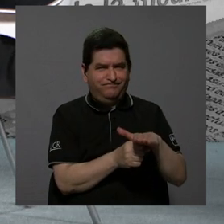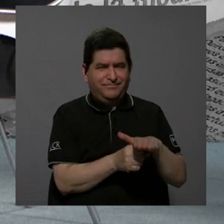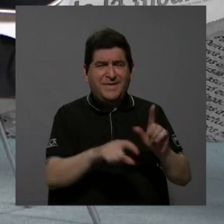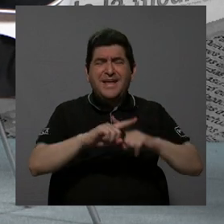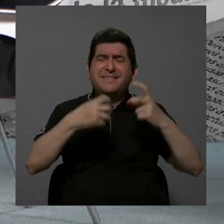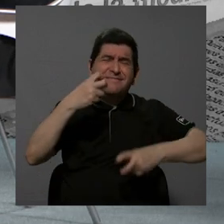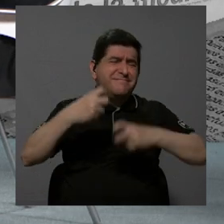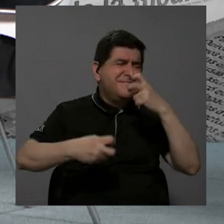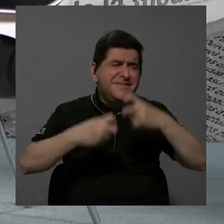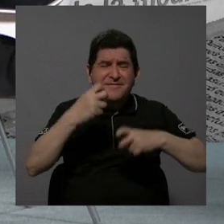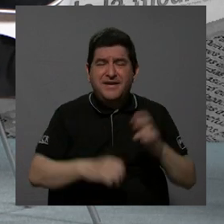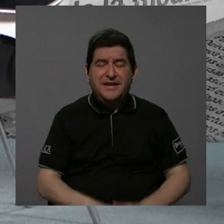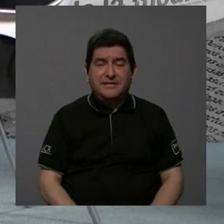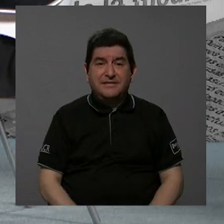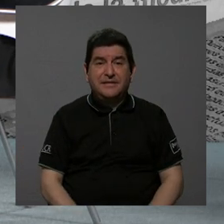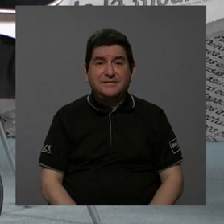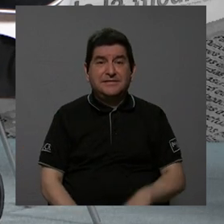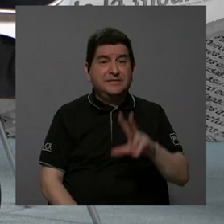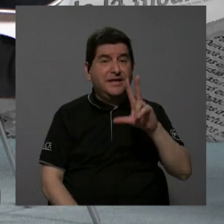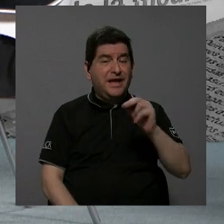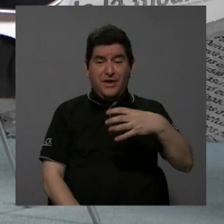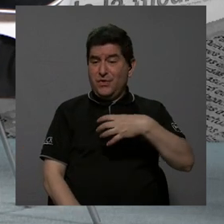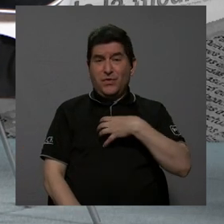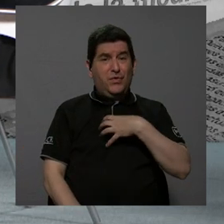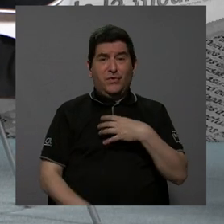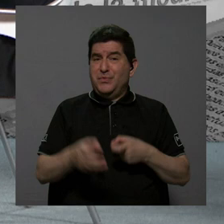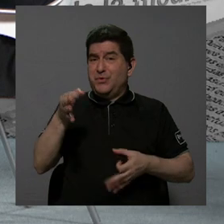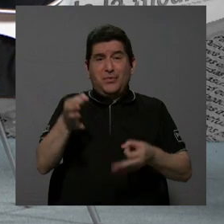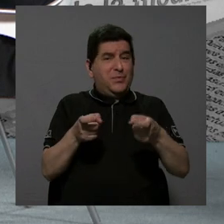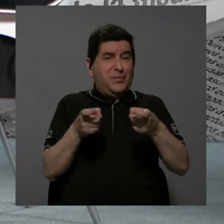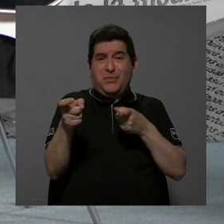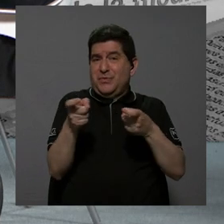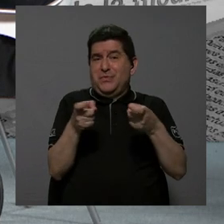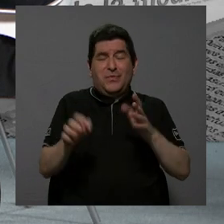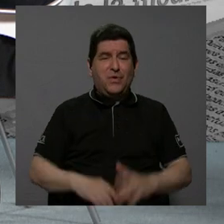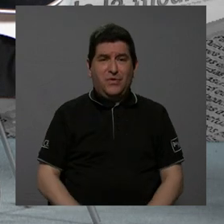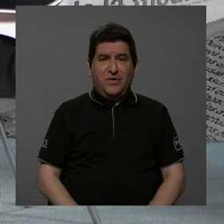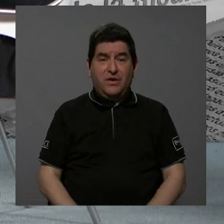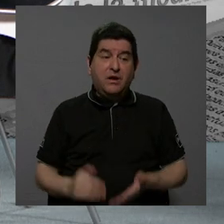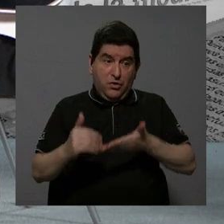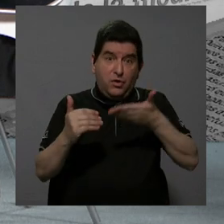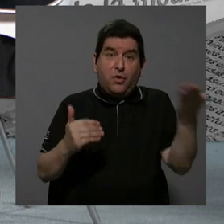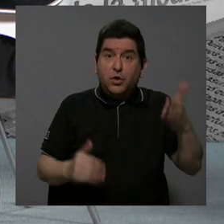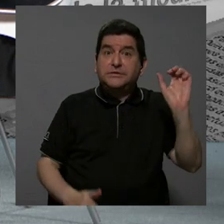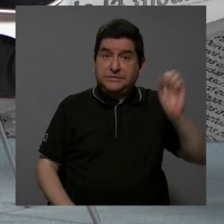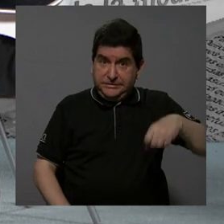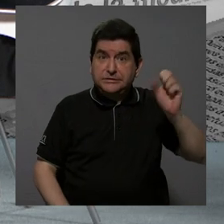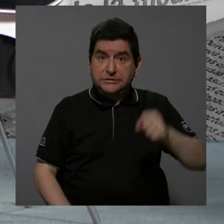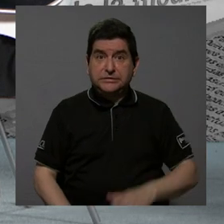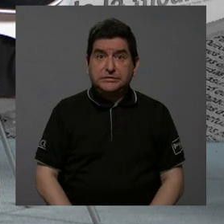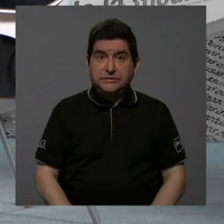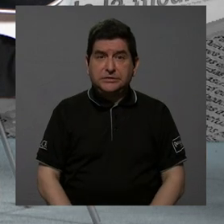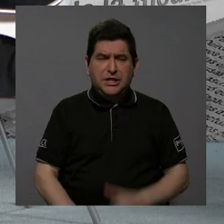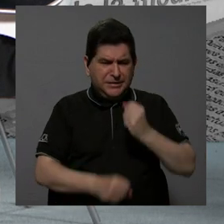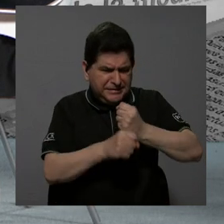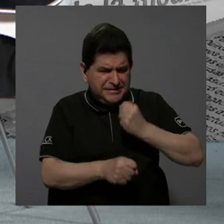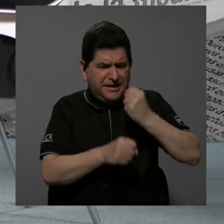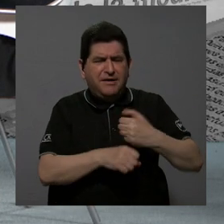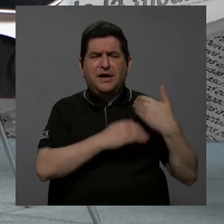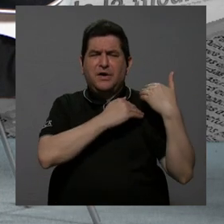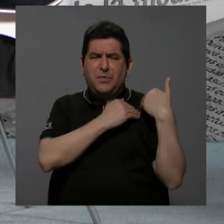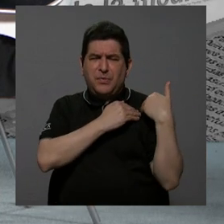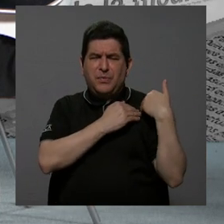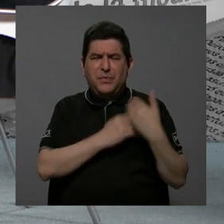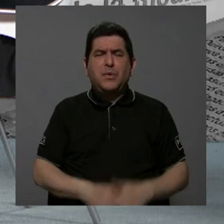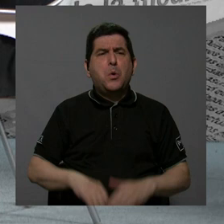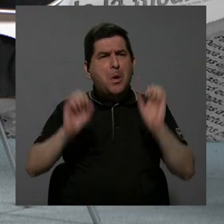muchos problemas que están ajenos a su decisión. Por supuesto que hay ciertas cosas de empeño, de resiliencia, de